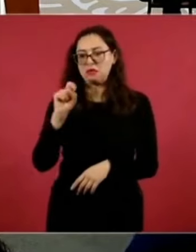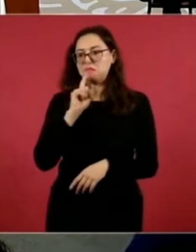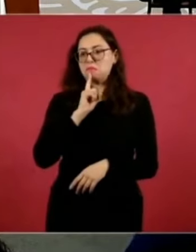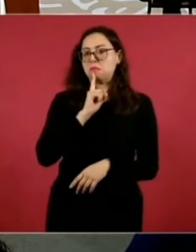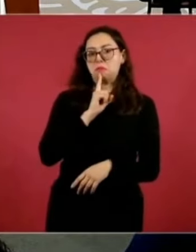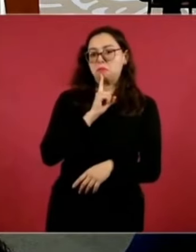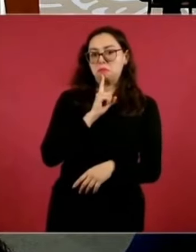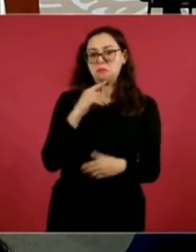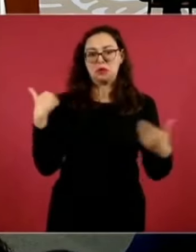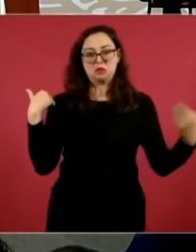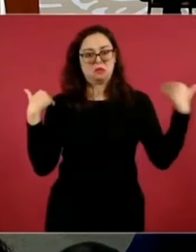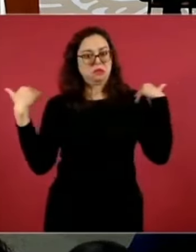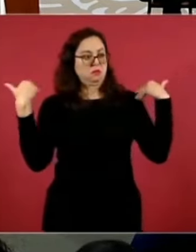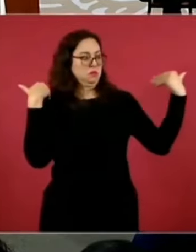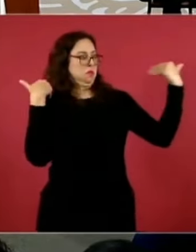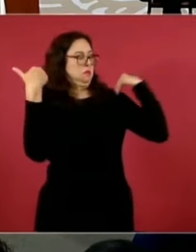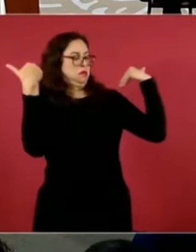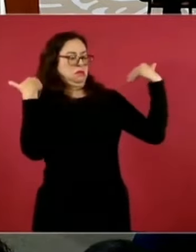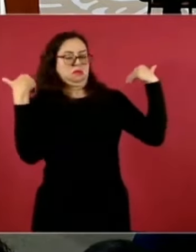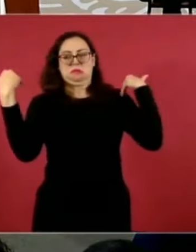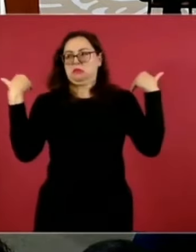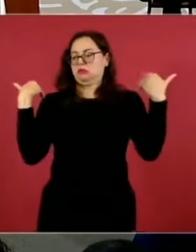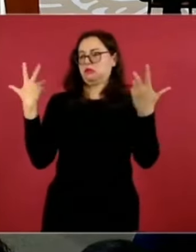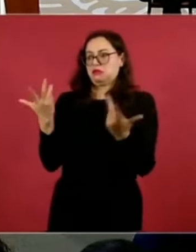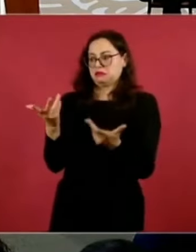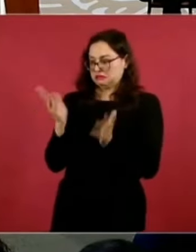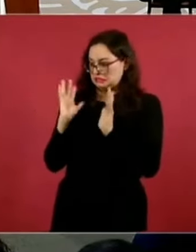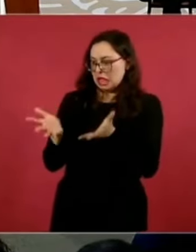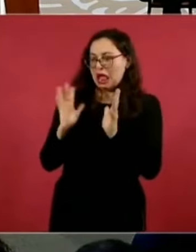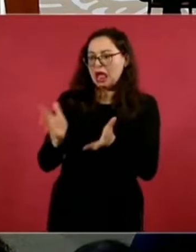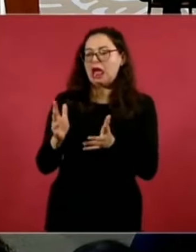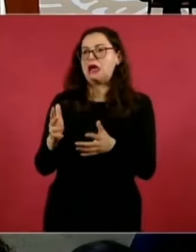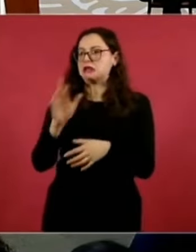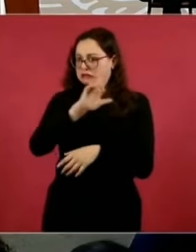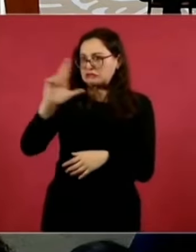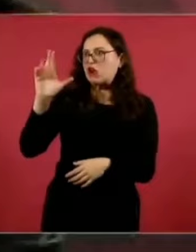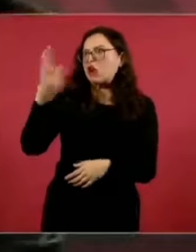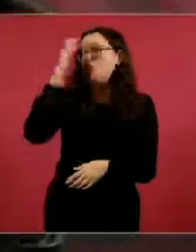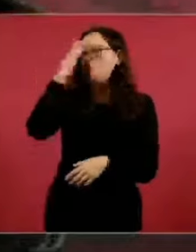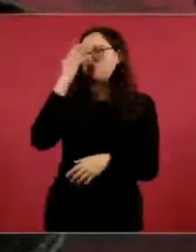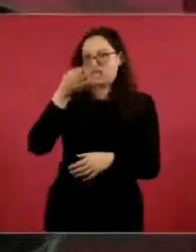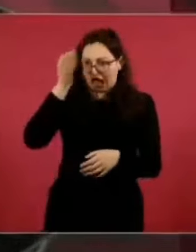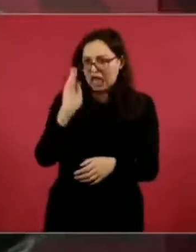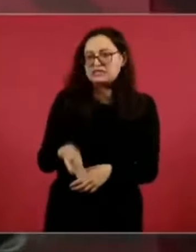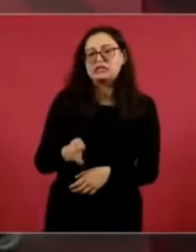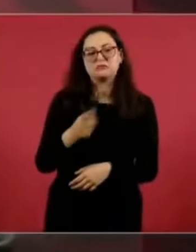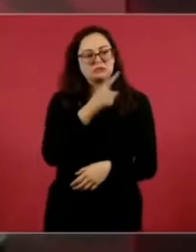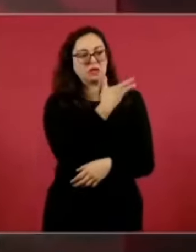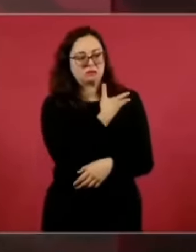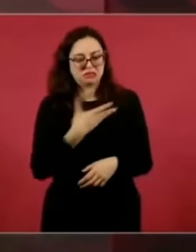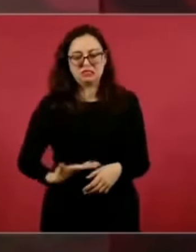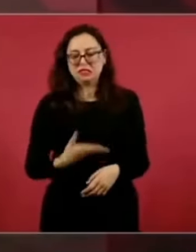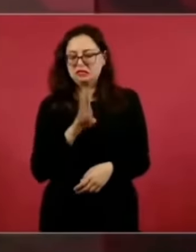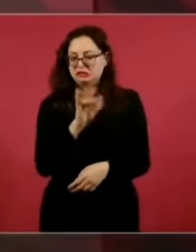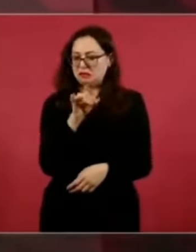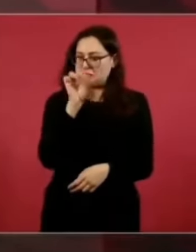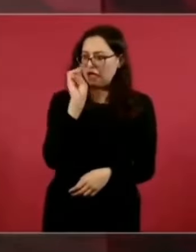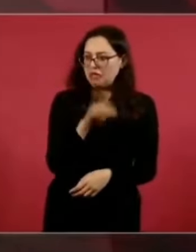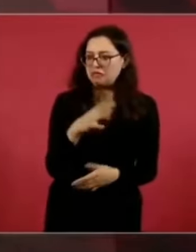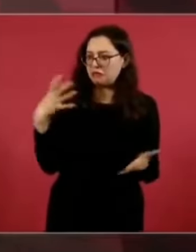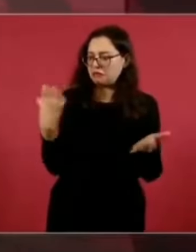Están en parvulito, en política, porque pueden ser eminencias en